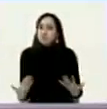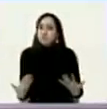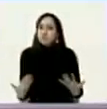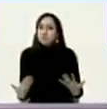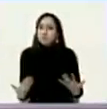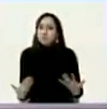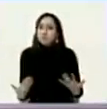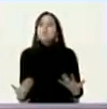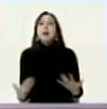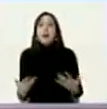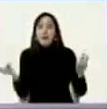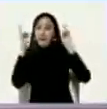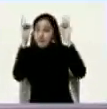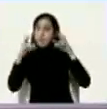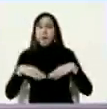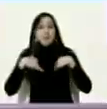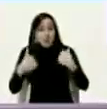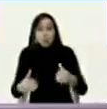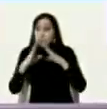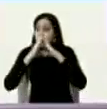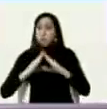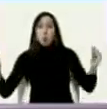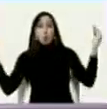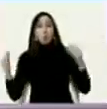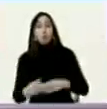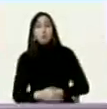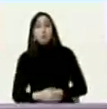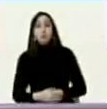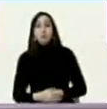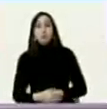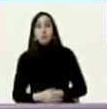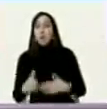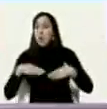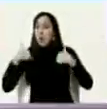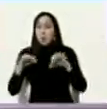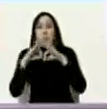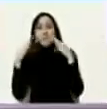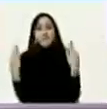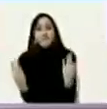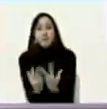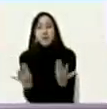este es un tema de salud pública de la salud de la familia